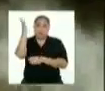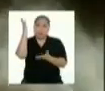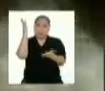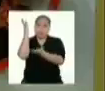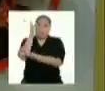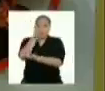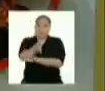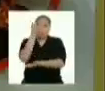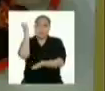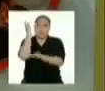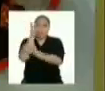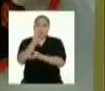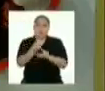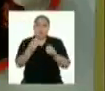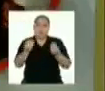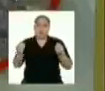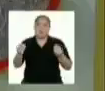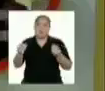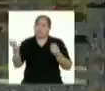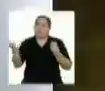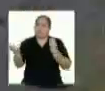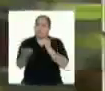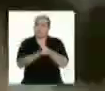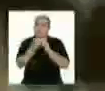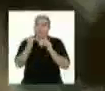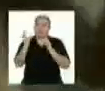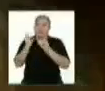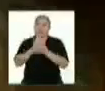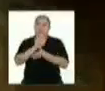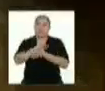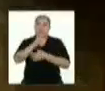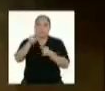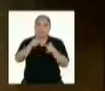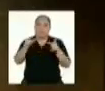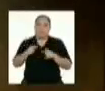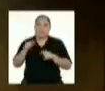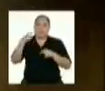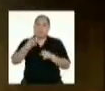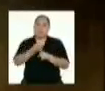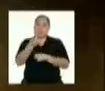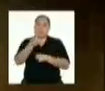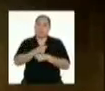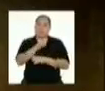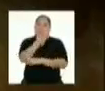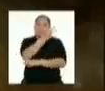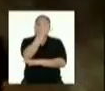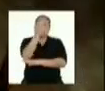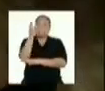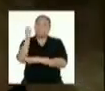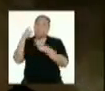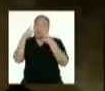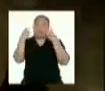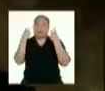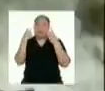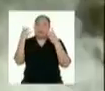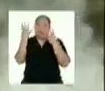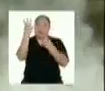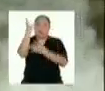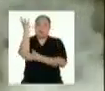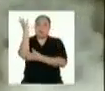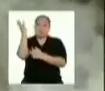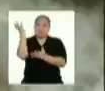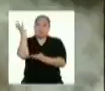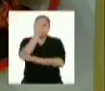para fabricar papel. ¿Qué árboles serían esos? La zona más afectada es nuestra Amazonía, que se desforesta